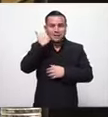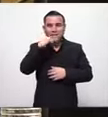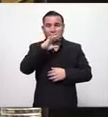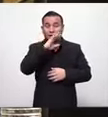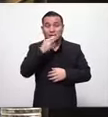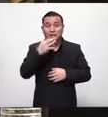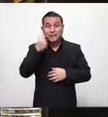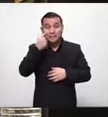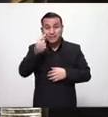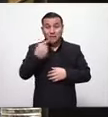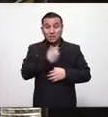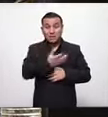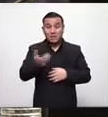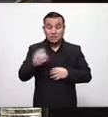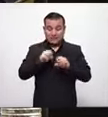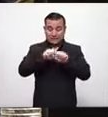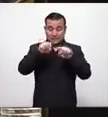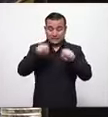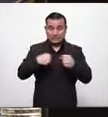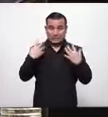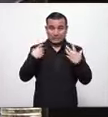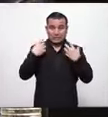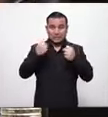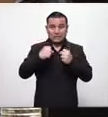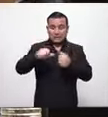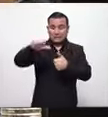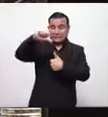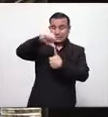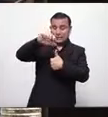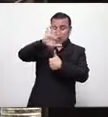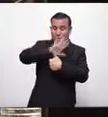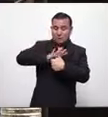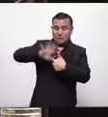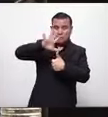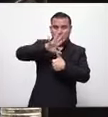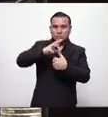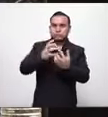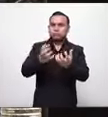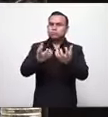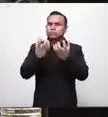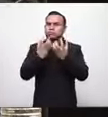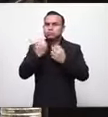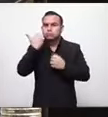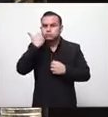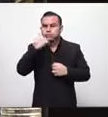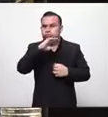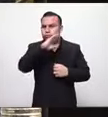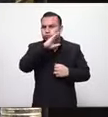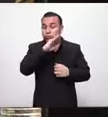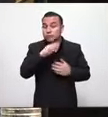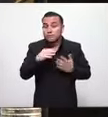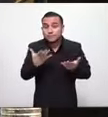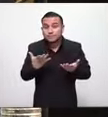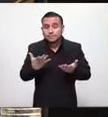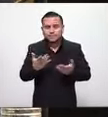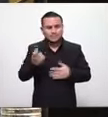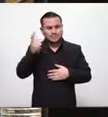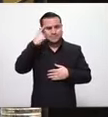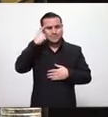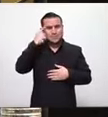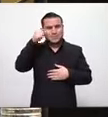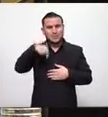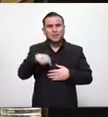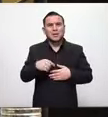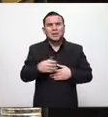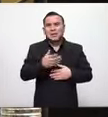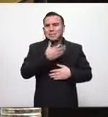con la amenaza de que todo el vecindario en la región centroamericana está prácticamente desbordado ahora